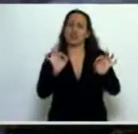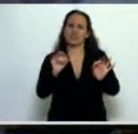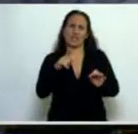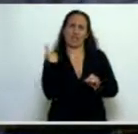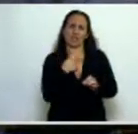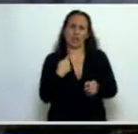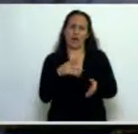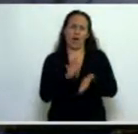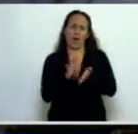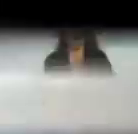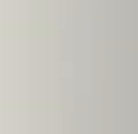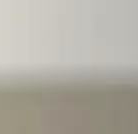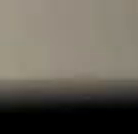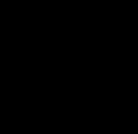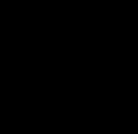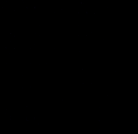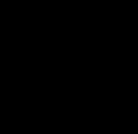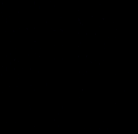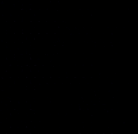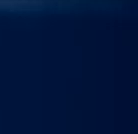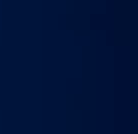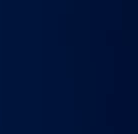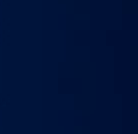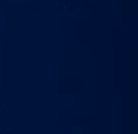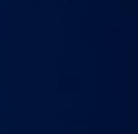se somete a consideración. concluya que se agotó el tiempo.